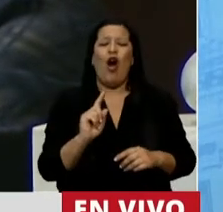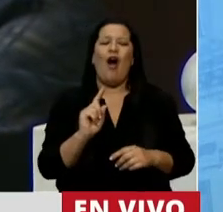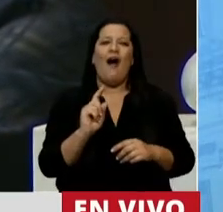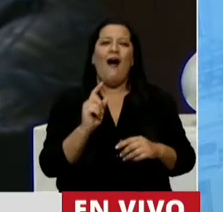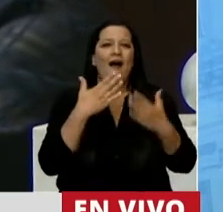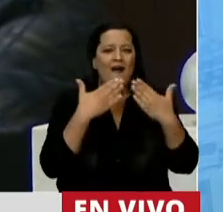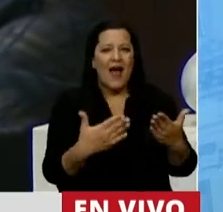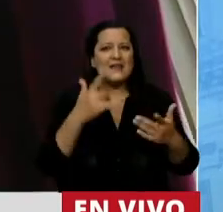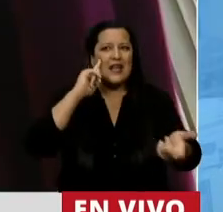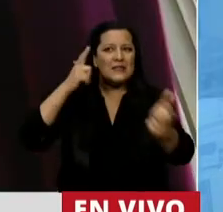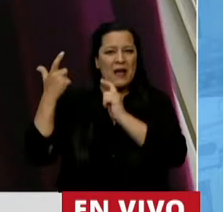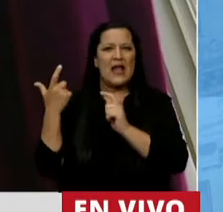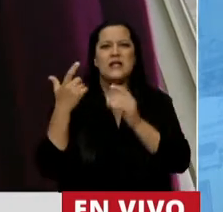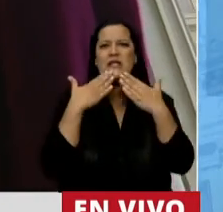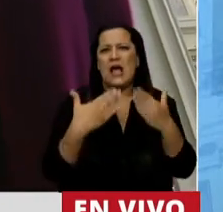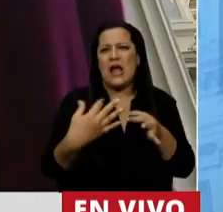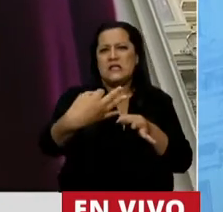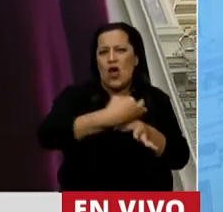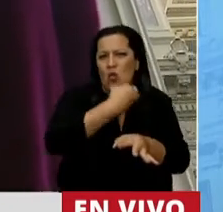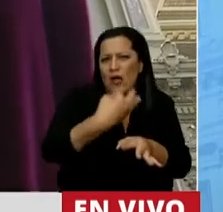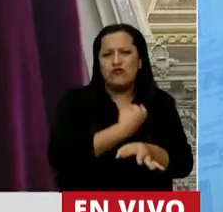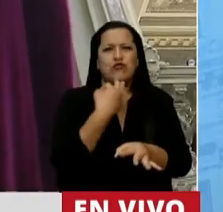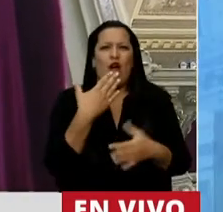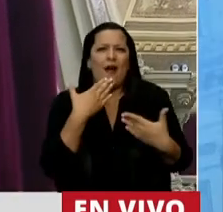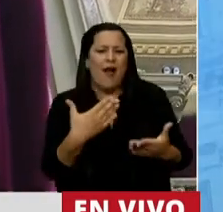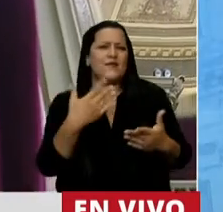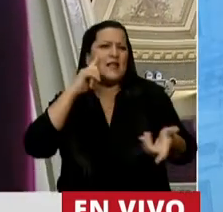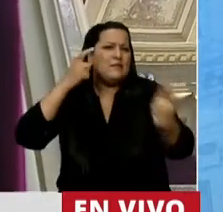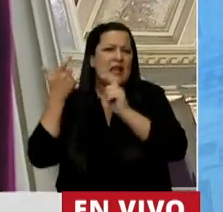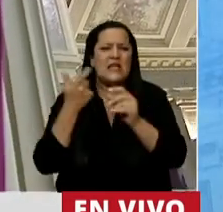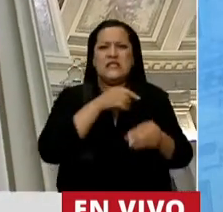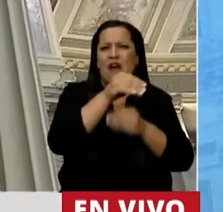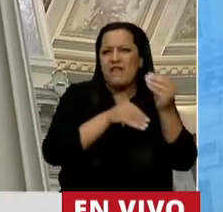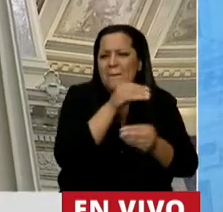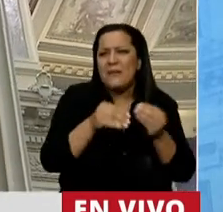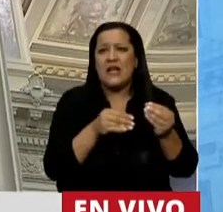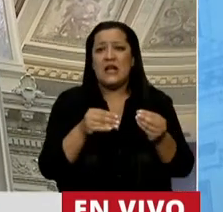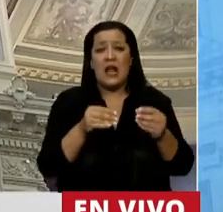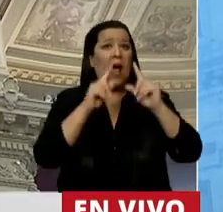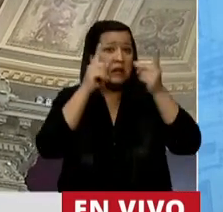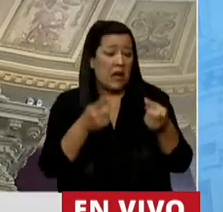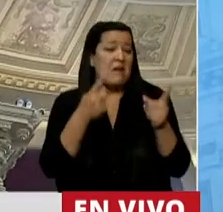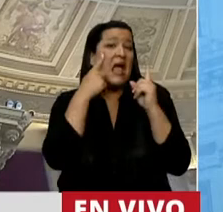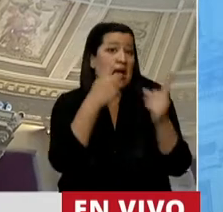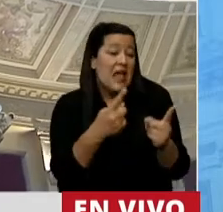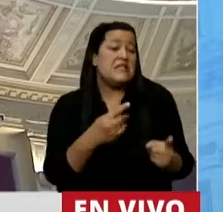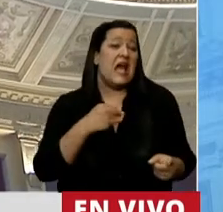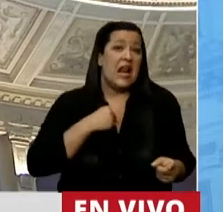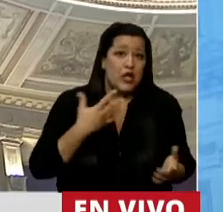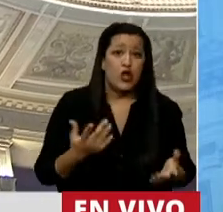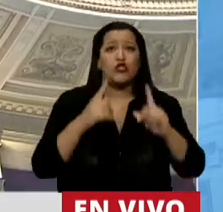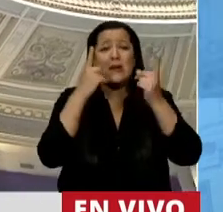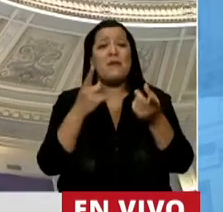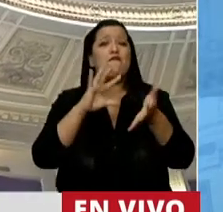de nuestra educación, de nuestras vivencias familiares. ¿Por qué no? De nuestras creencias religiosas, de nuestros marcos